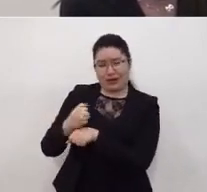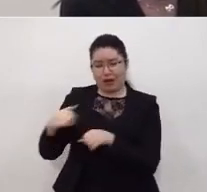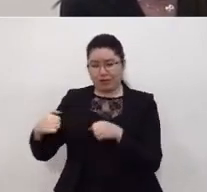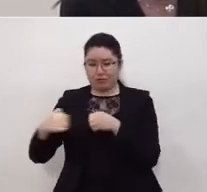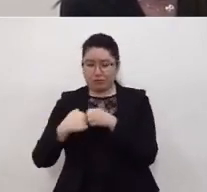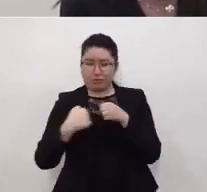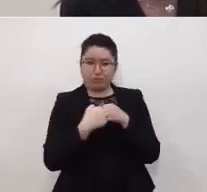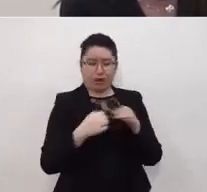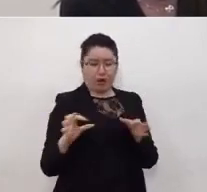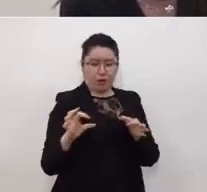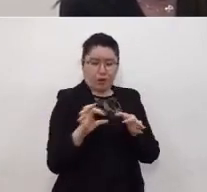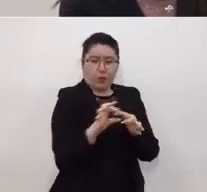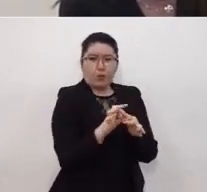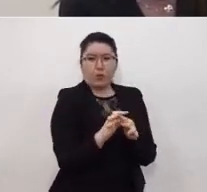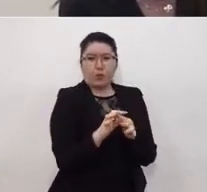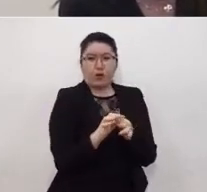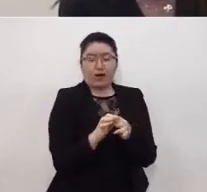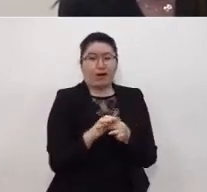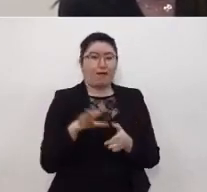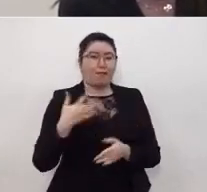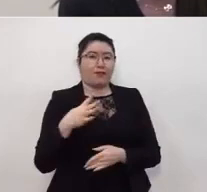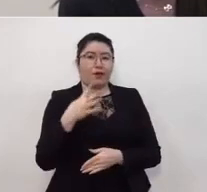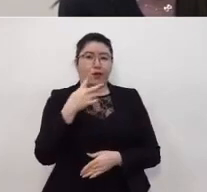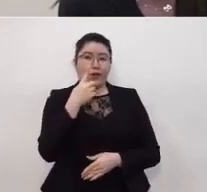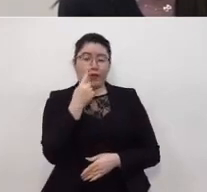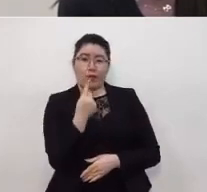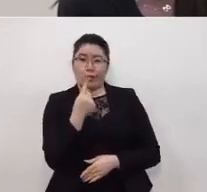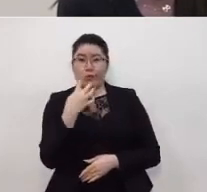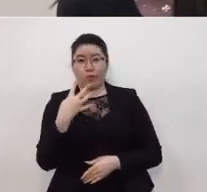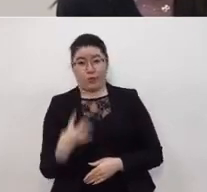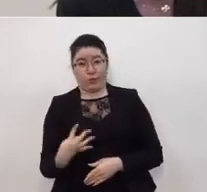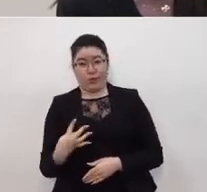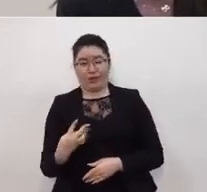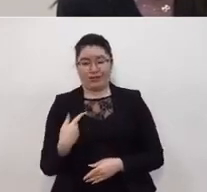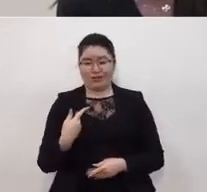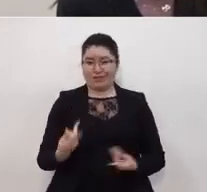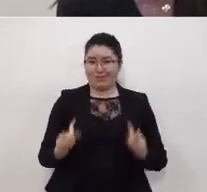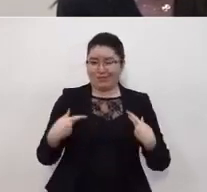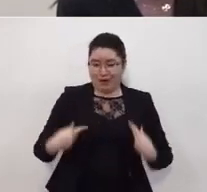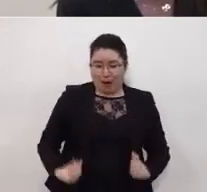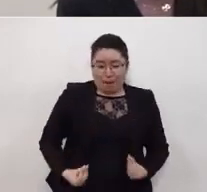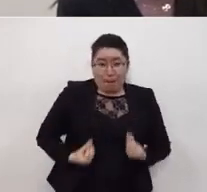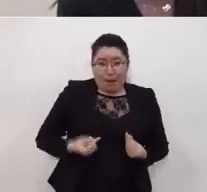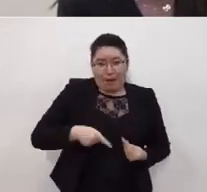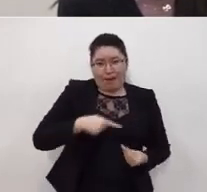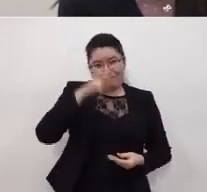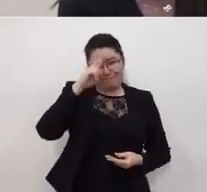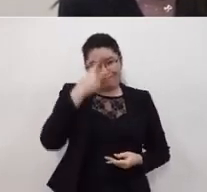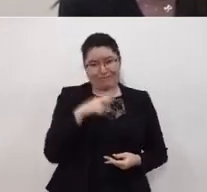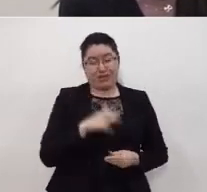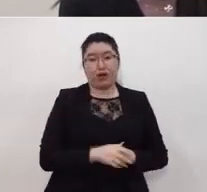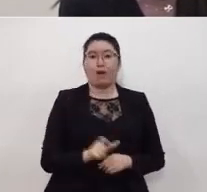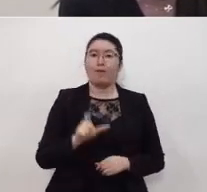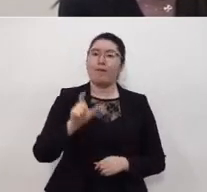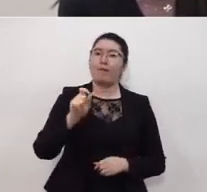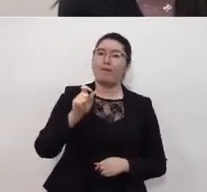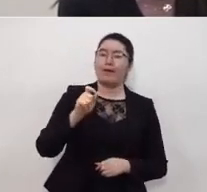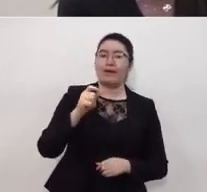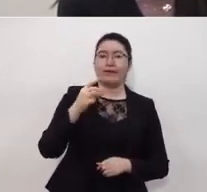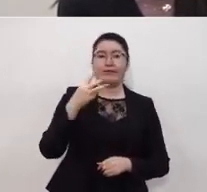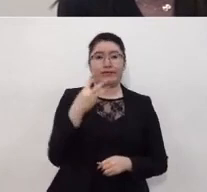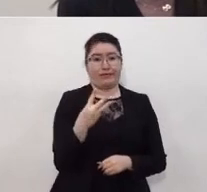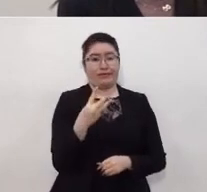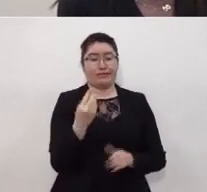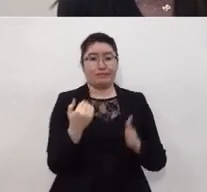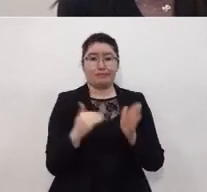en conjunto albergan a casi la cuarta parte de la población de México. Veintitrés millones de personas, un poco